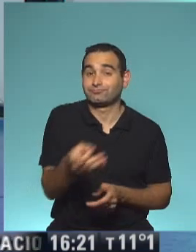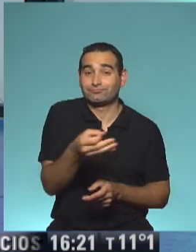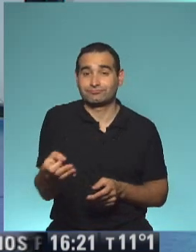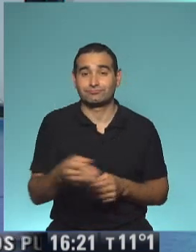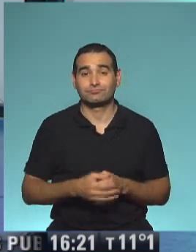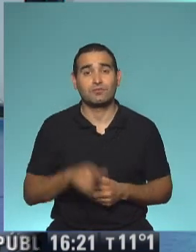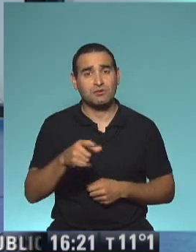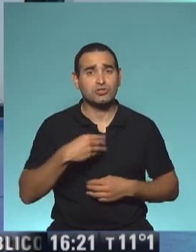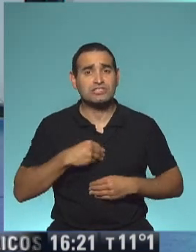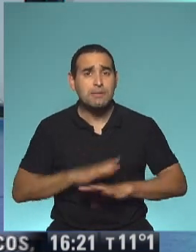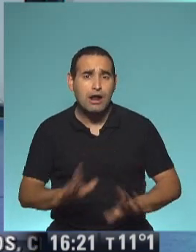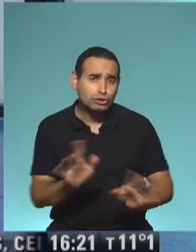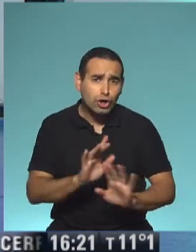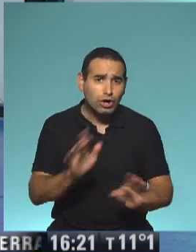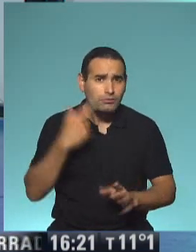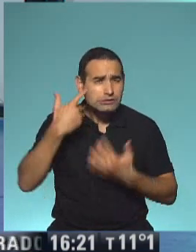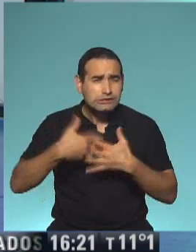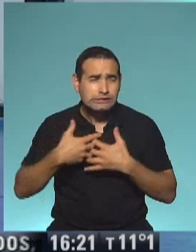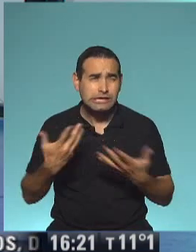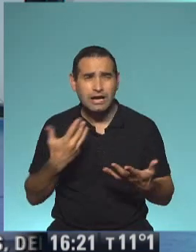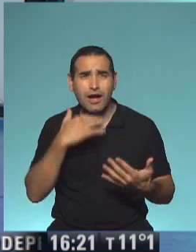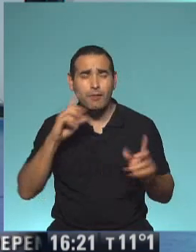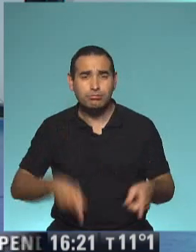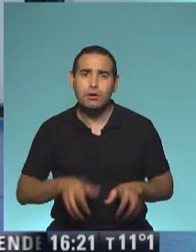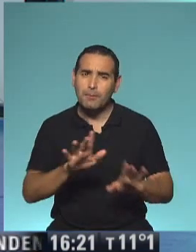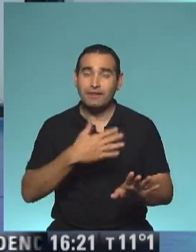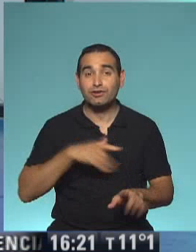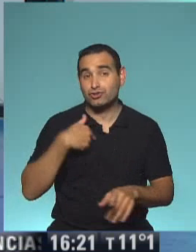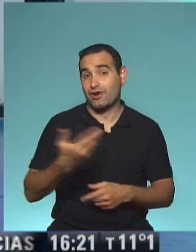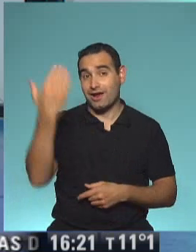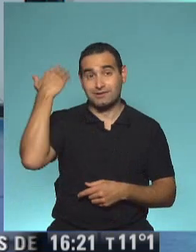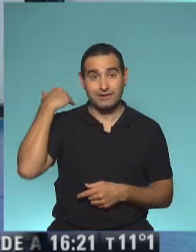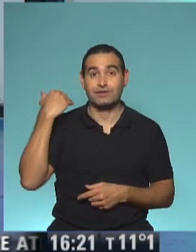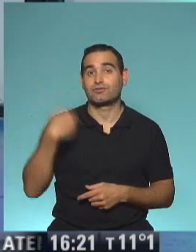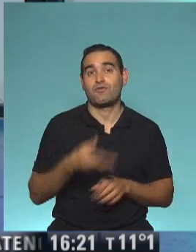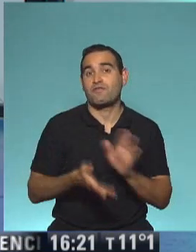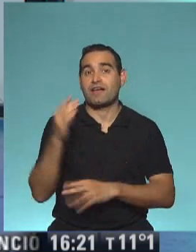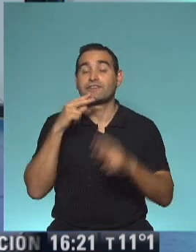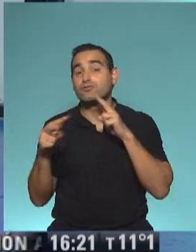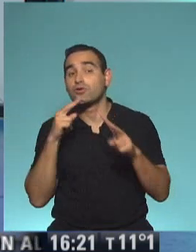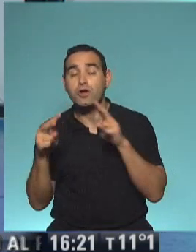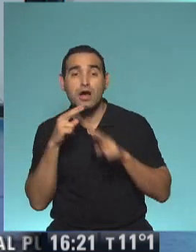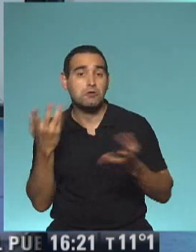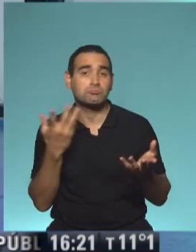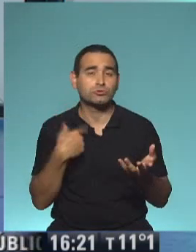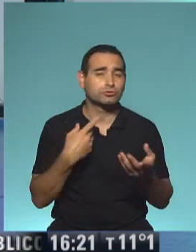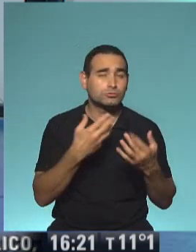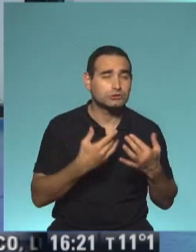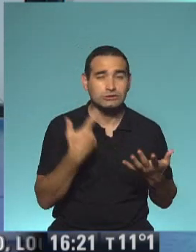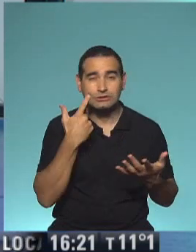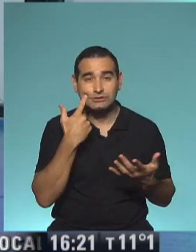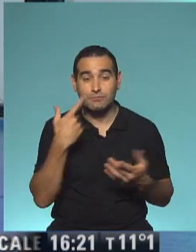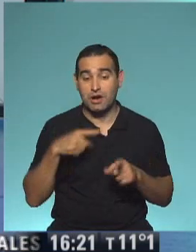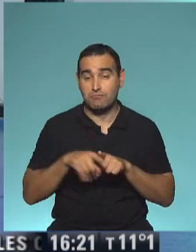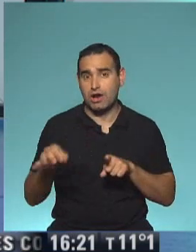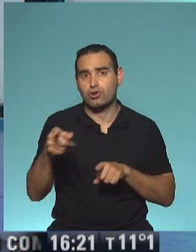Así que no se sientan mal si no lo pueden hacer todo mentalmente. A mí siempre me pasaba, por ejemplo, cuando íbamos a algún restaurante o algún cálculo, mi hermano, que es